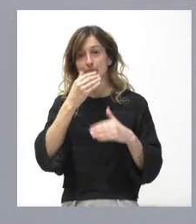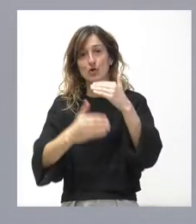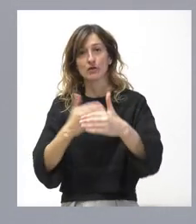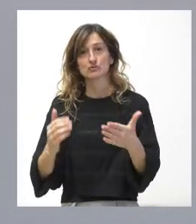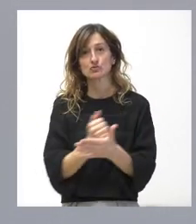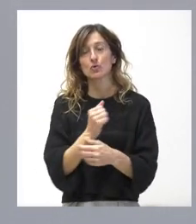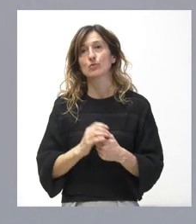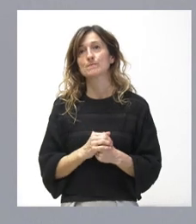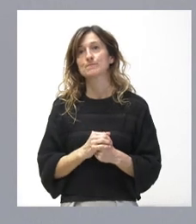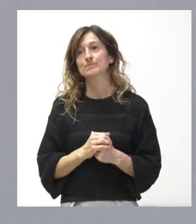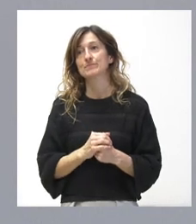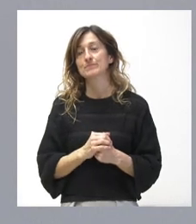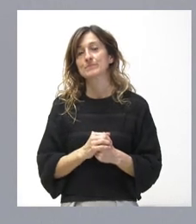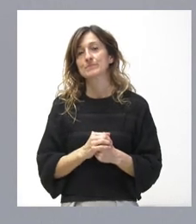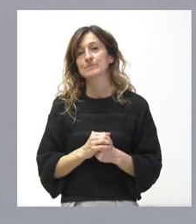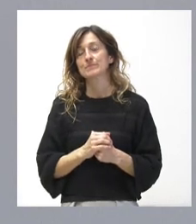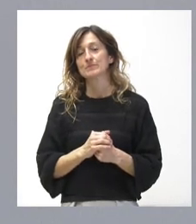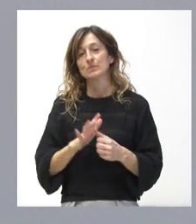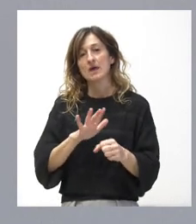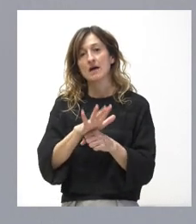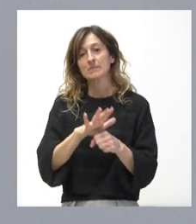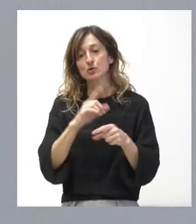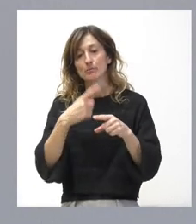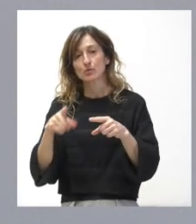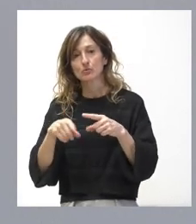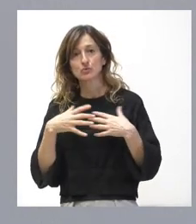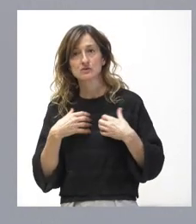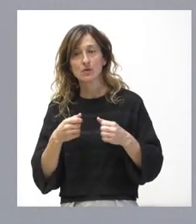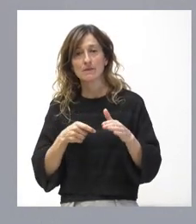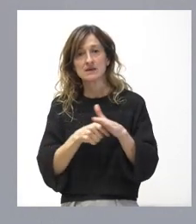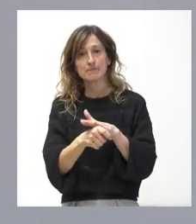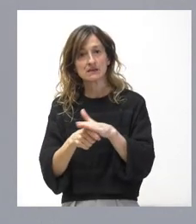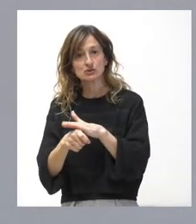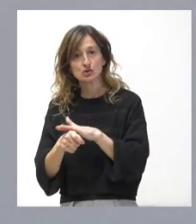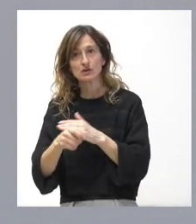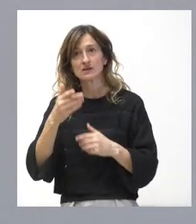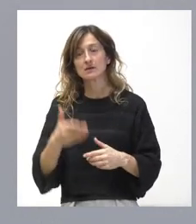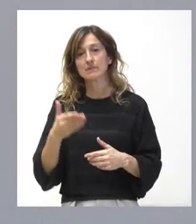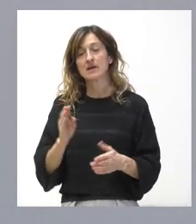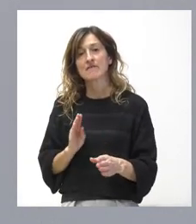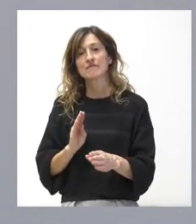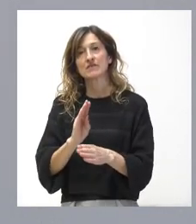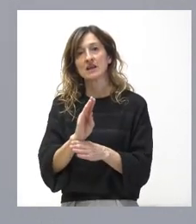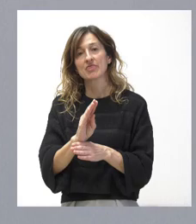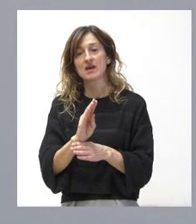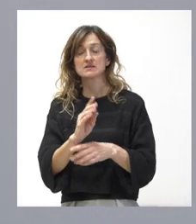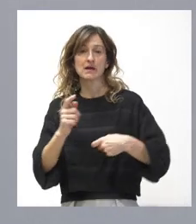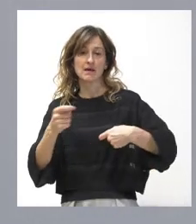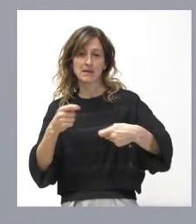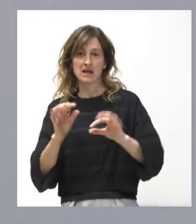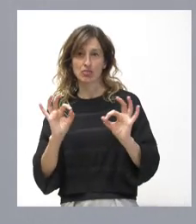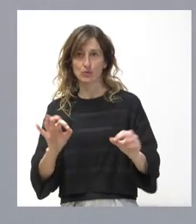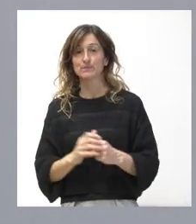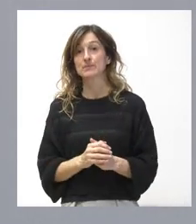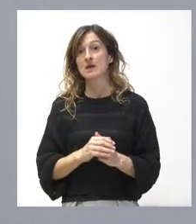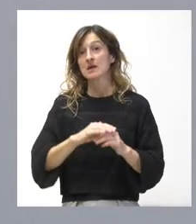con el ámbito de los productos saludables va a implicar inversiones relevantes, que son lo que se financia para adaptarse al mercado con esta inversión. Y,